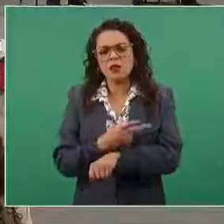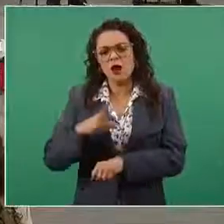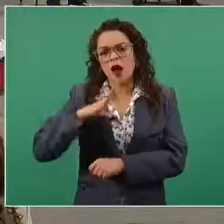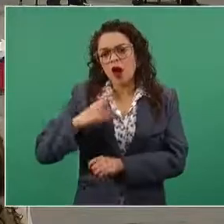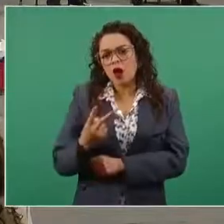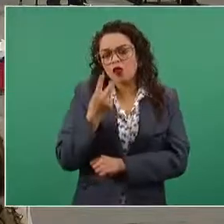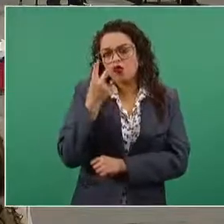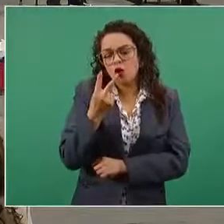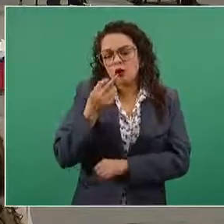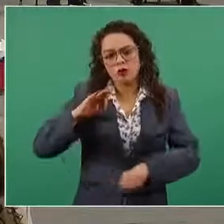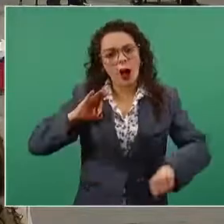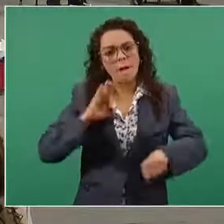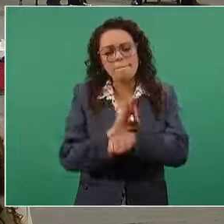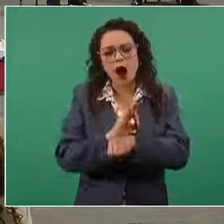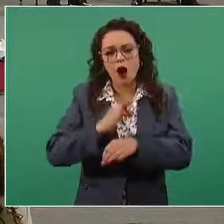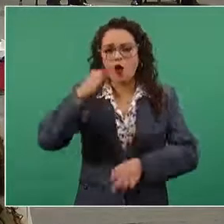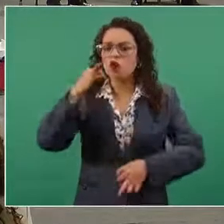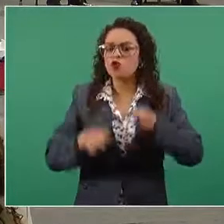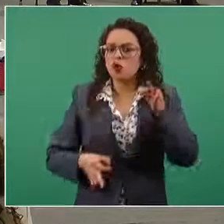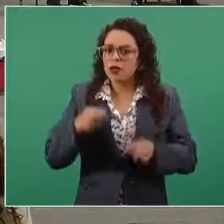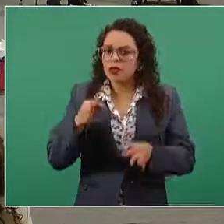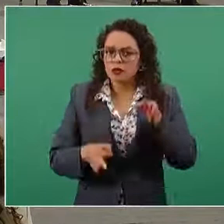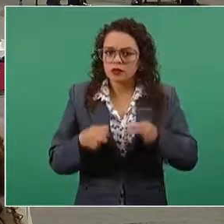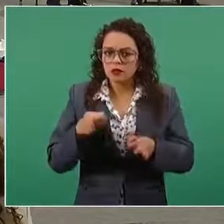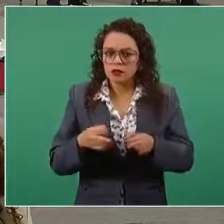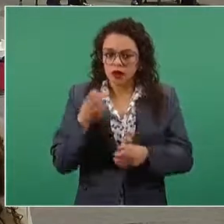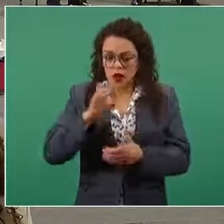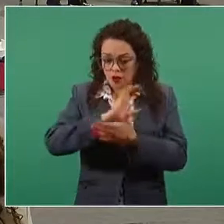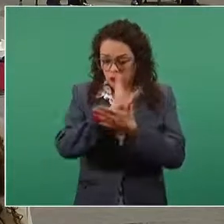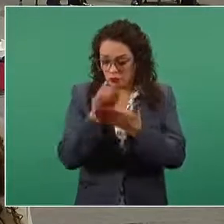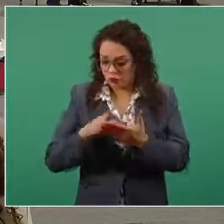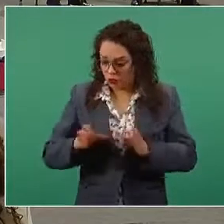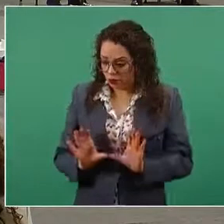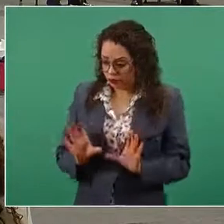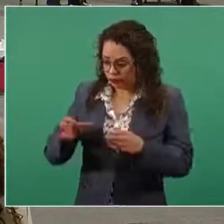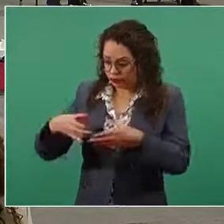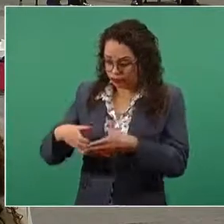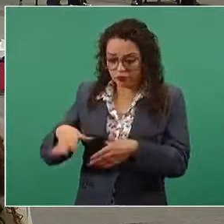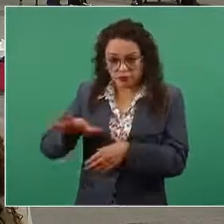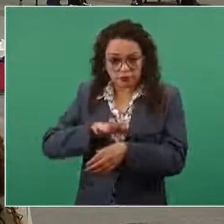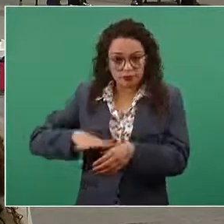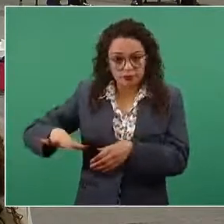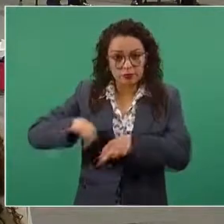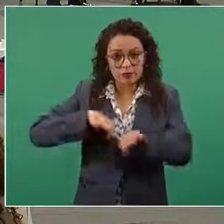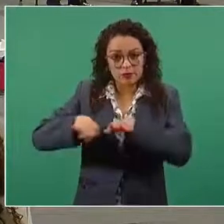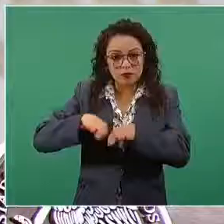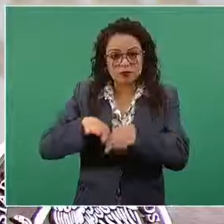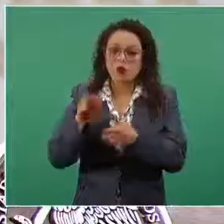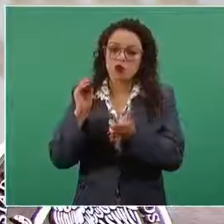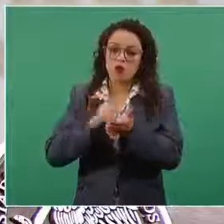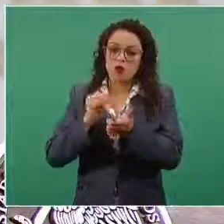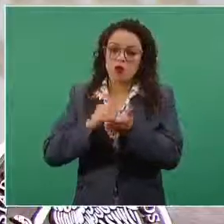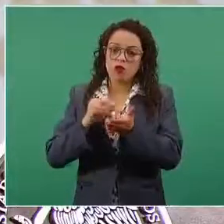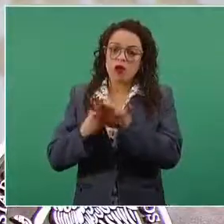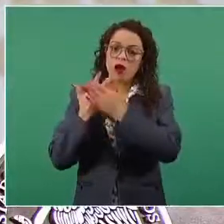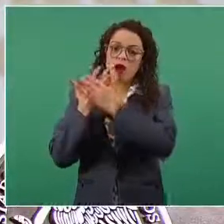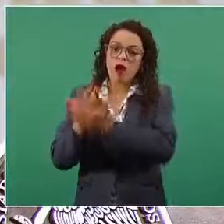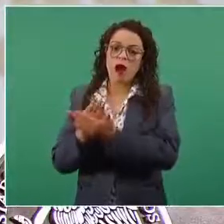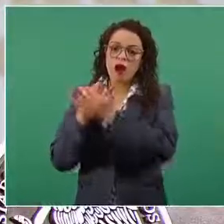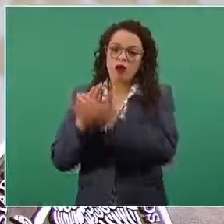amparo, por lo que la titularidad del contrato colectivo de trabajo está aún en tribunales.